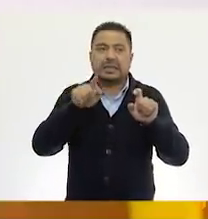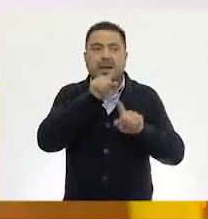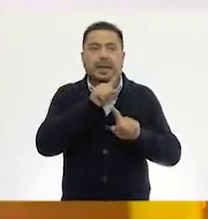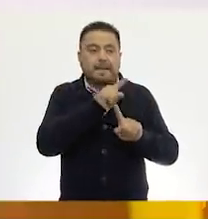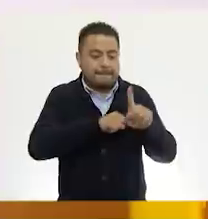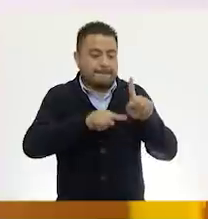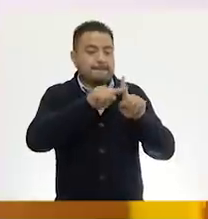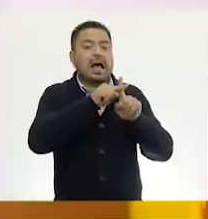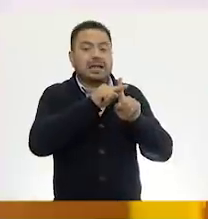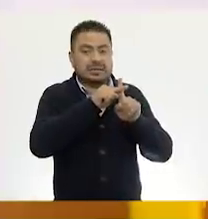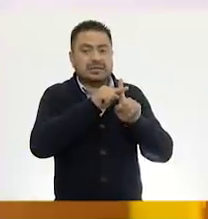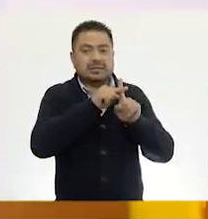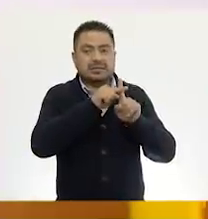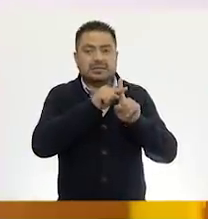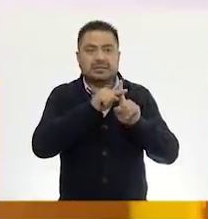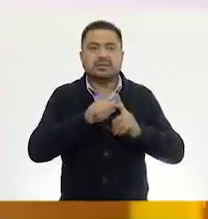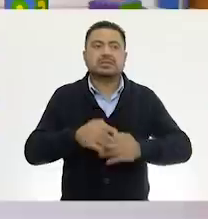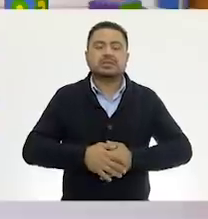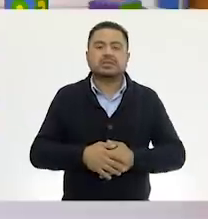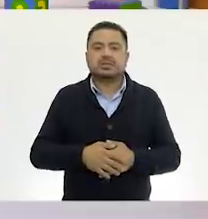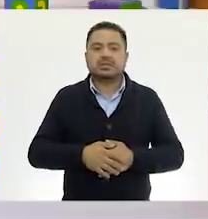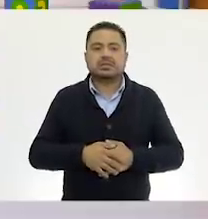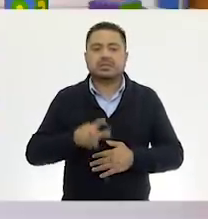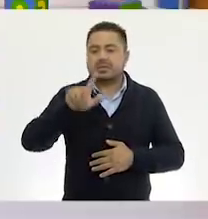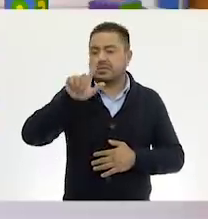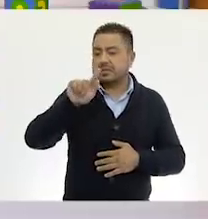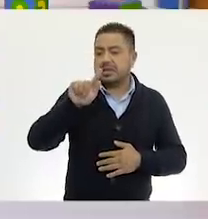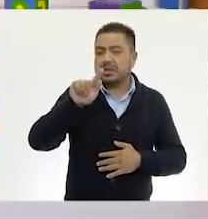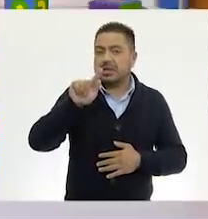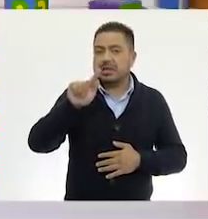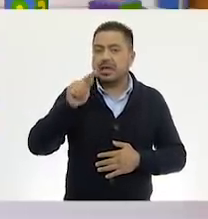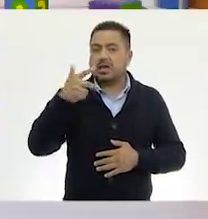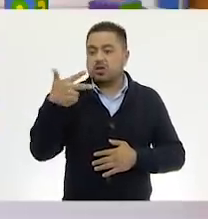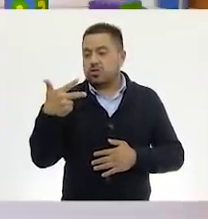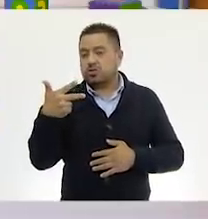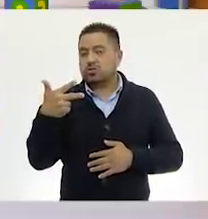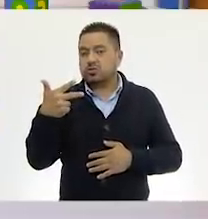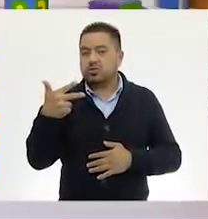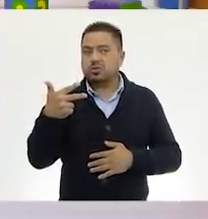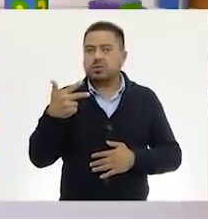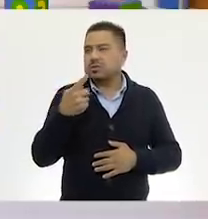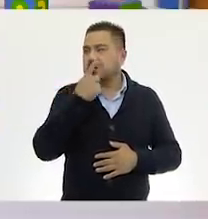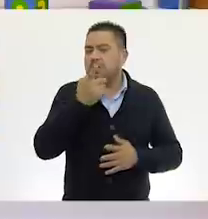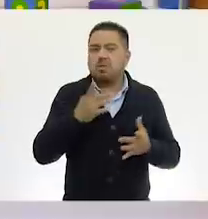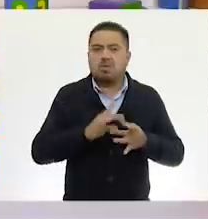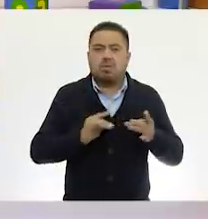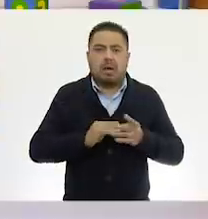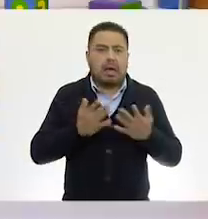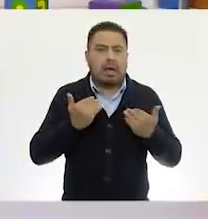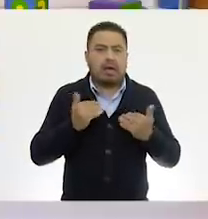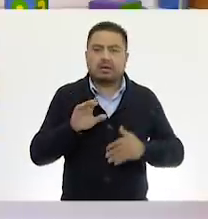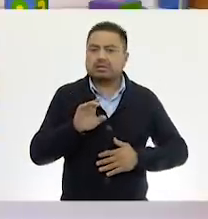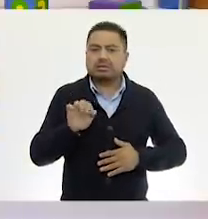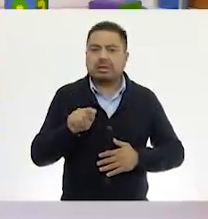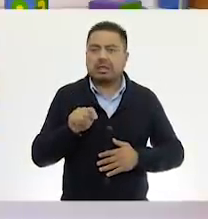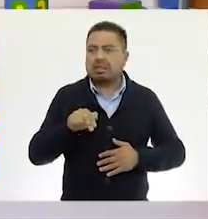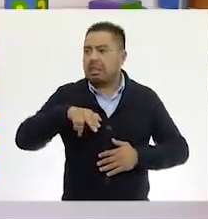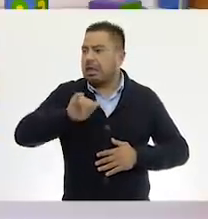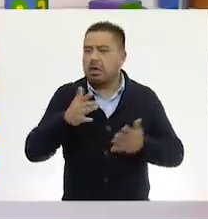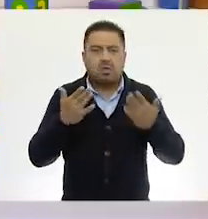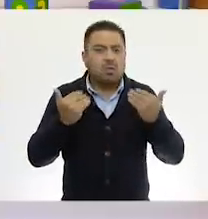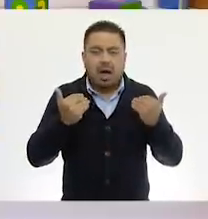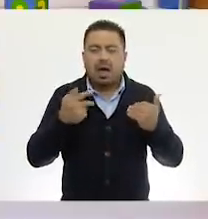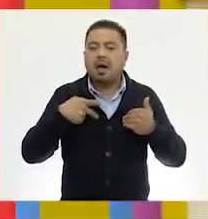Agregamos el más. 7,078. Es decir, que no tengo centenas. Exacto. No tiene